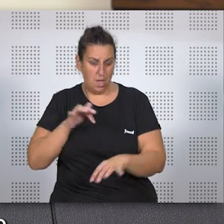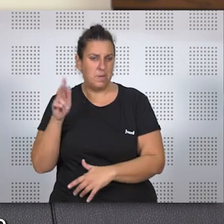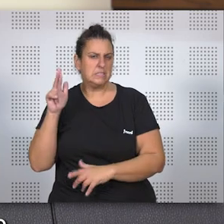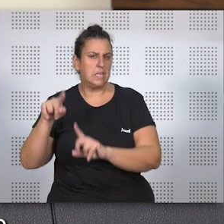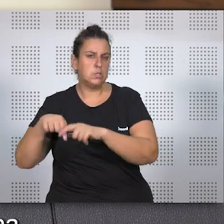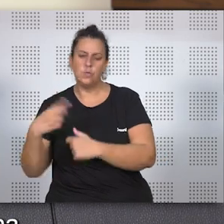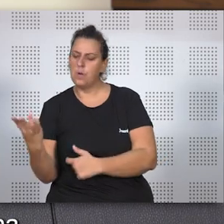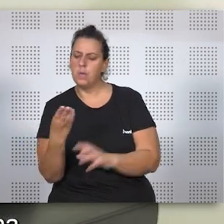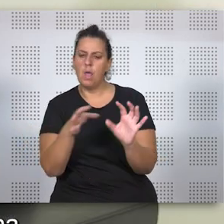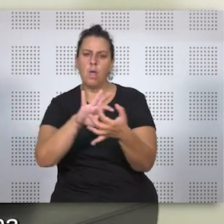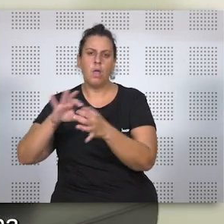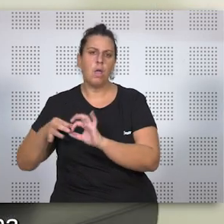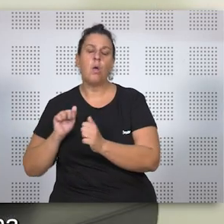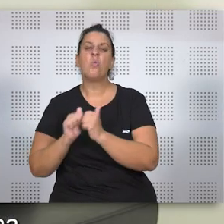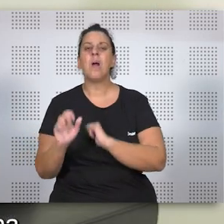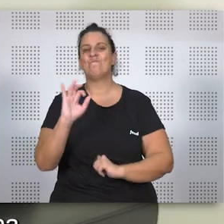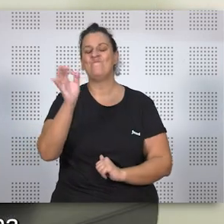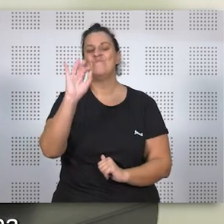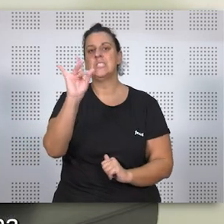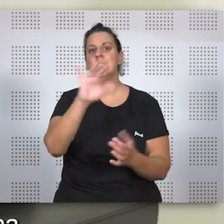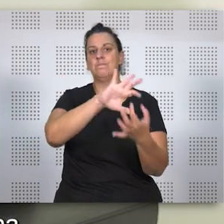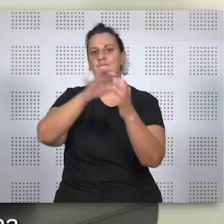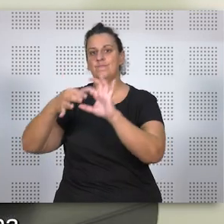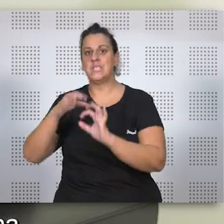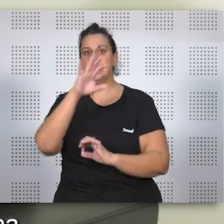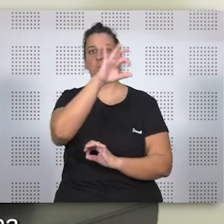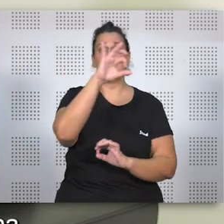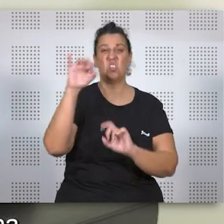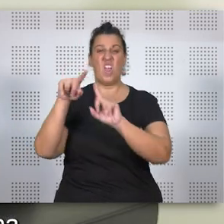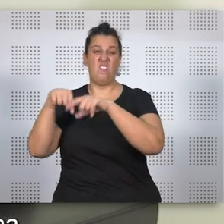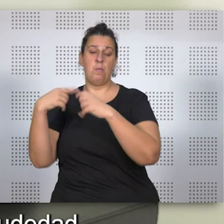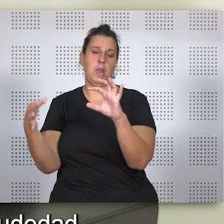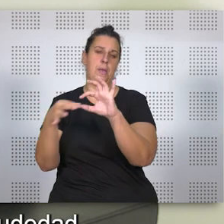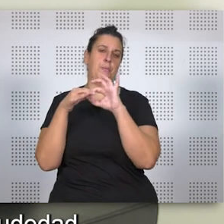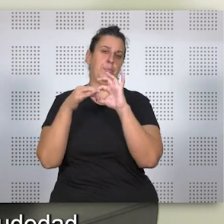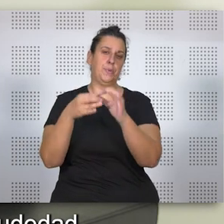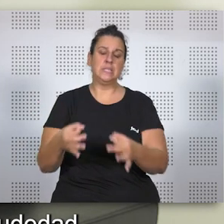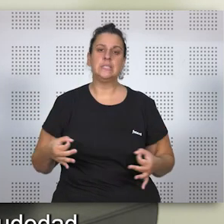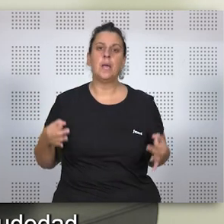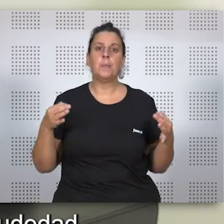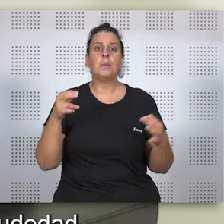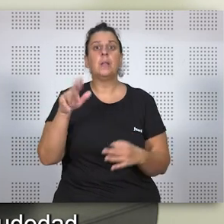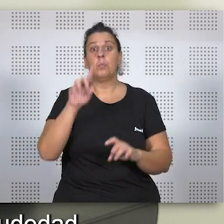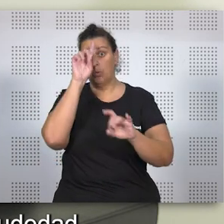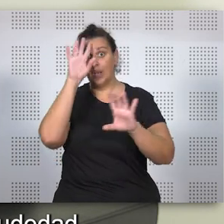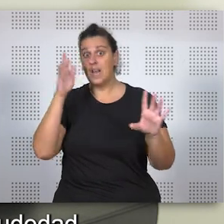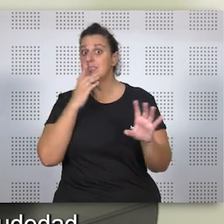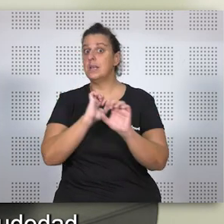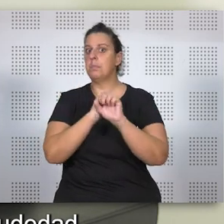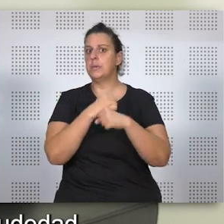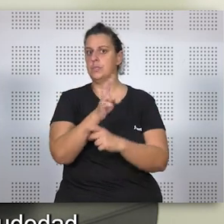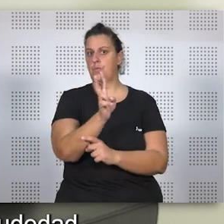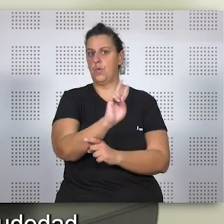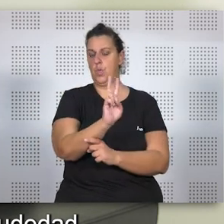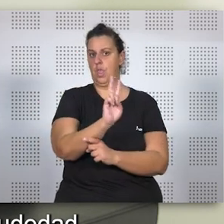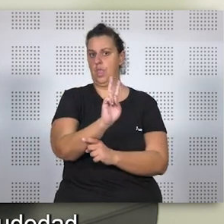de familia? Claro, siempre ha habido una relación muy estrecha entre la seguridad social y la familia, eso es evidente, pero todavía es más clara en el caso de la pensión de viudedad